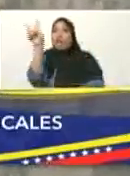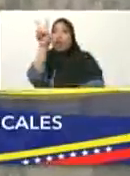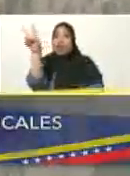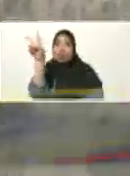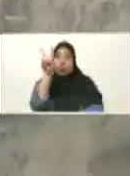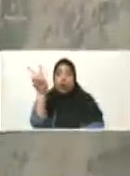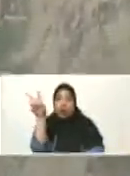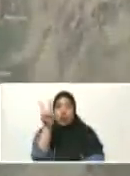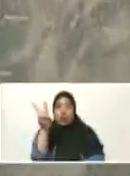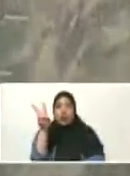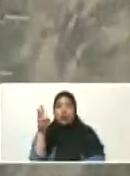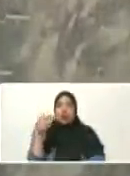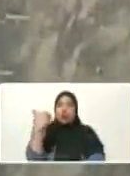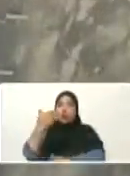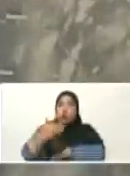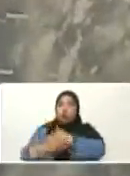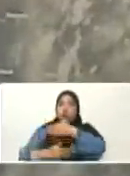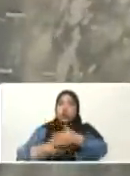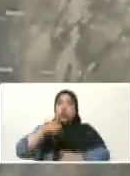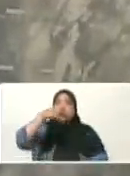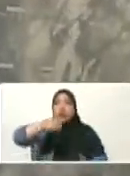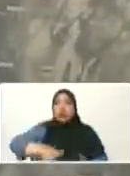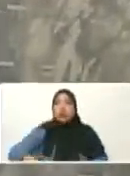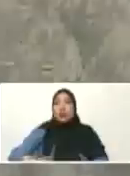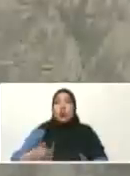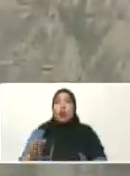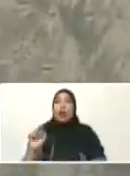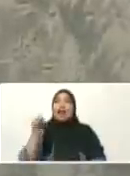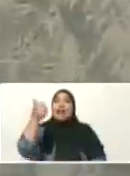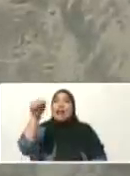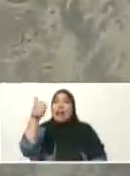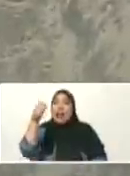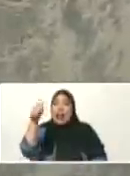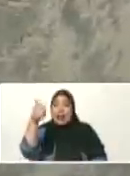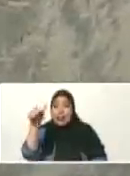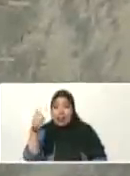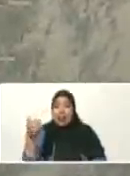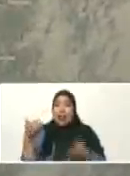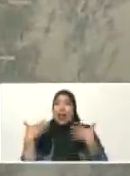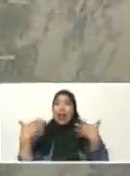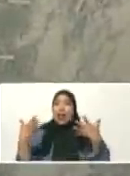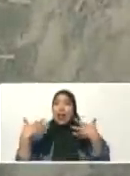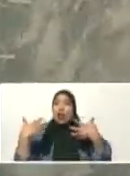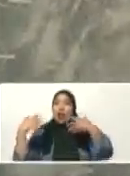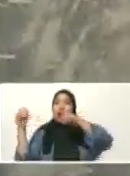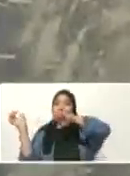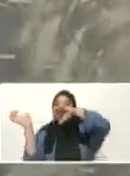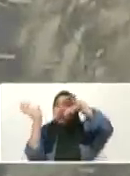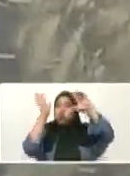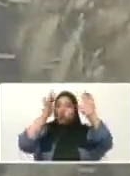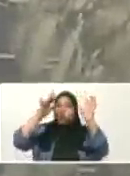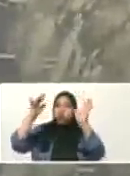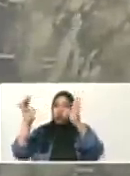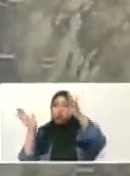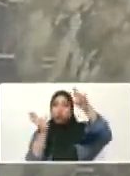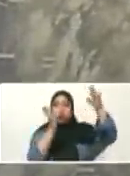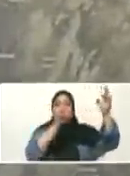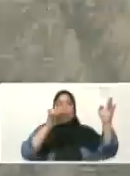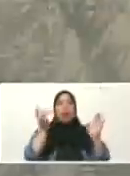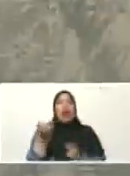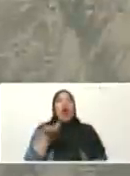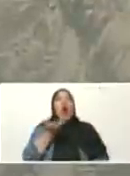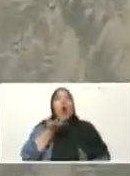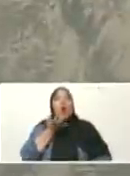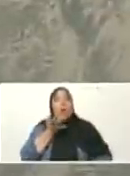Todavía remanentes de la onda tropical número 10, remanentes de los calorones que han pegado,